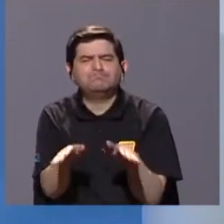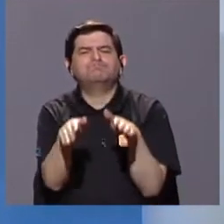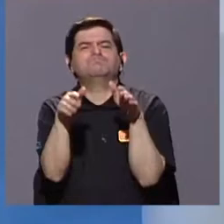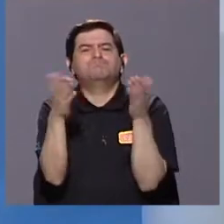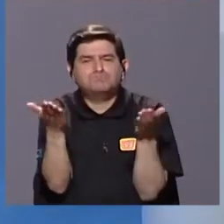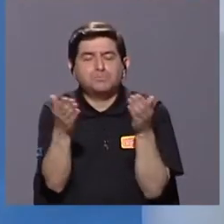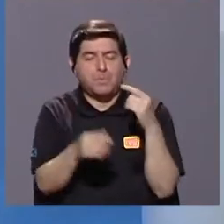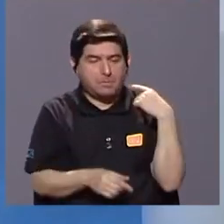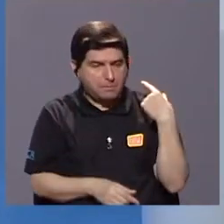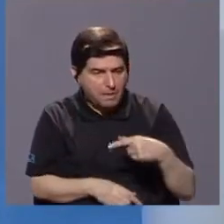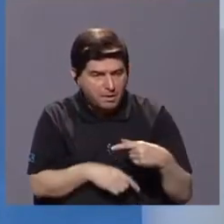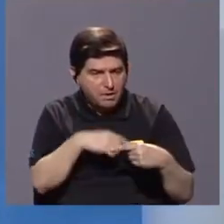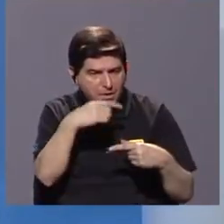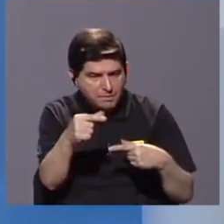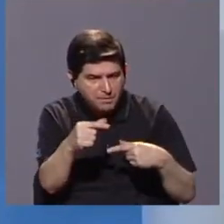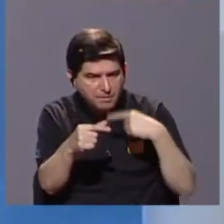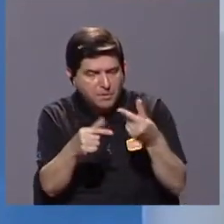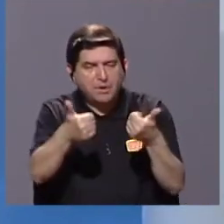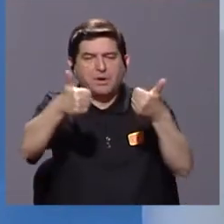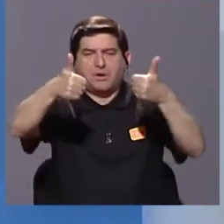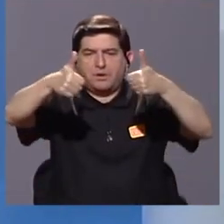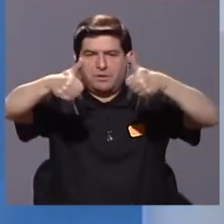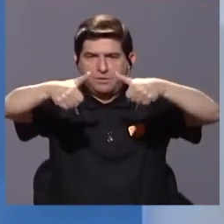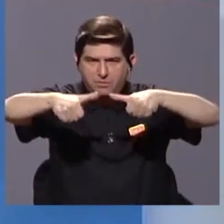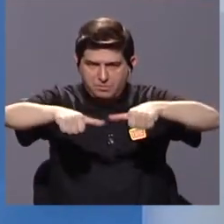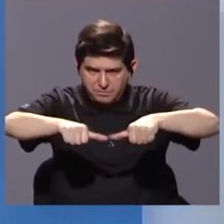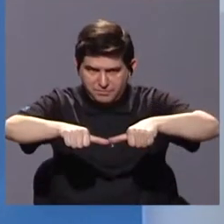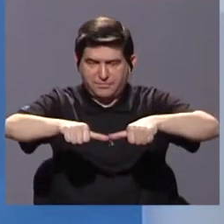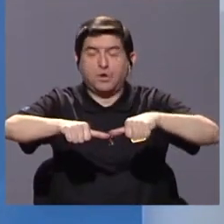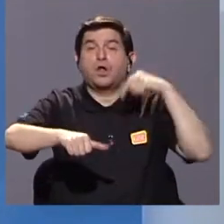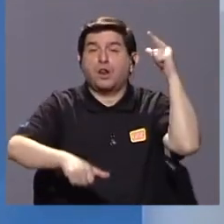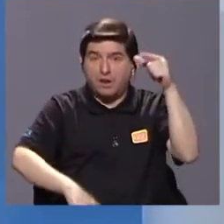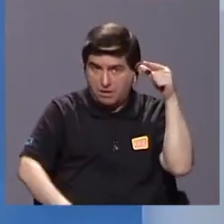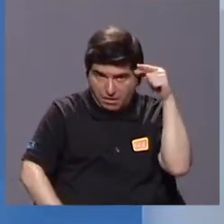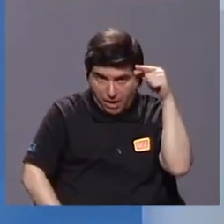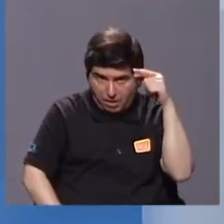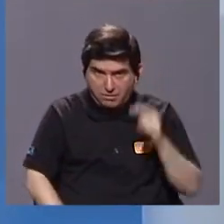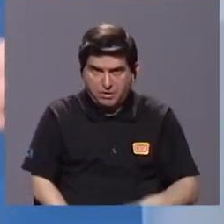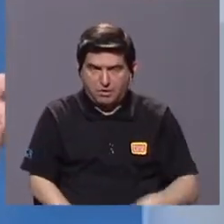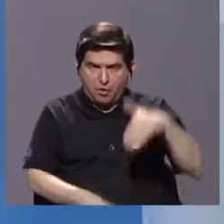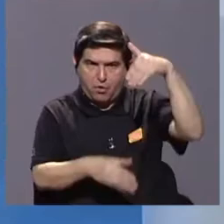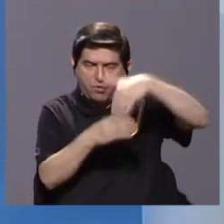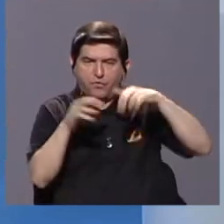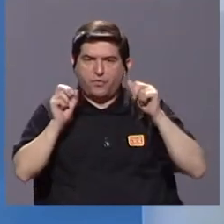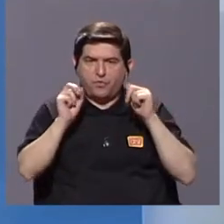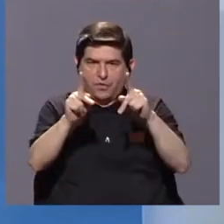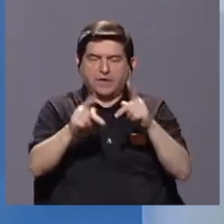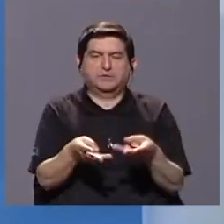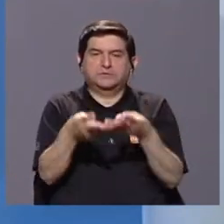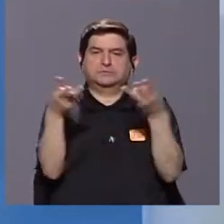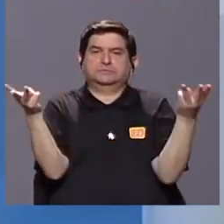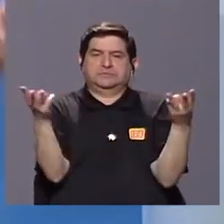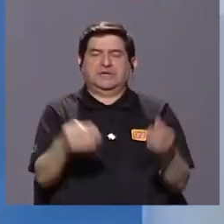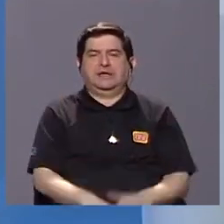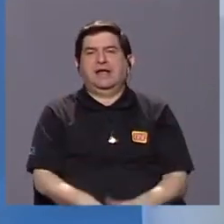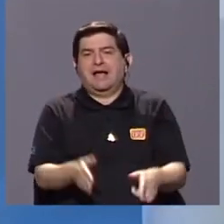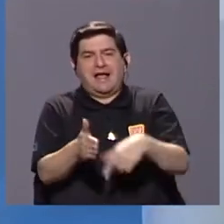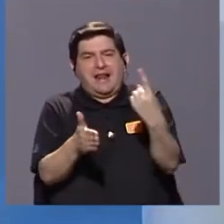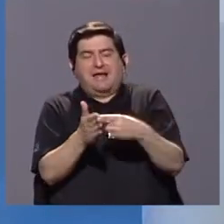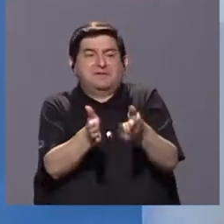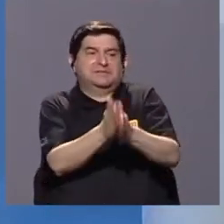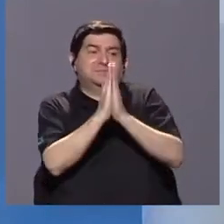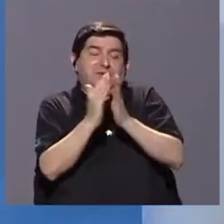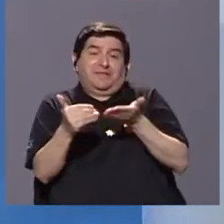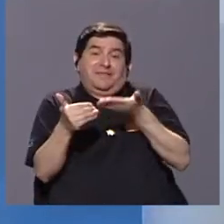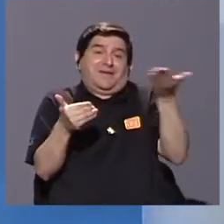y poco a poco fuimos llegando a un consenso con ellos. Obviamente, pues, dentro de las posibilidades materiales, porque a veces se piden